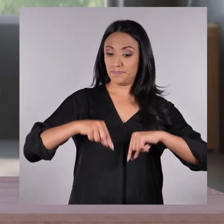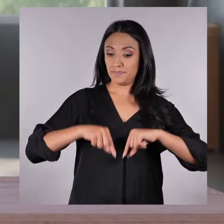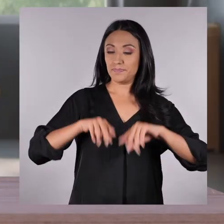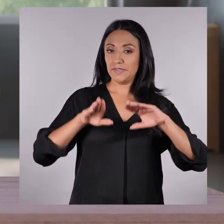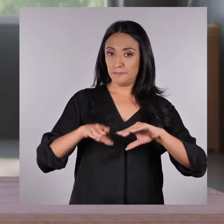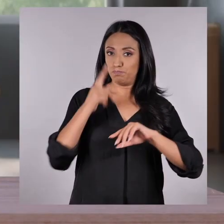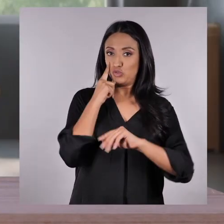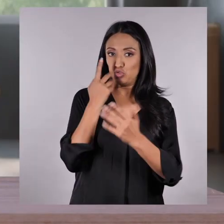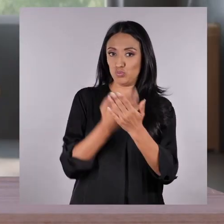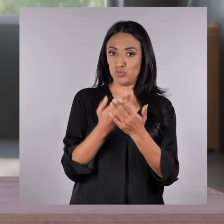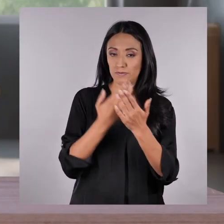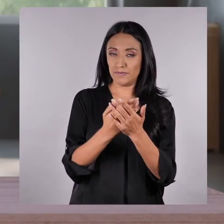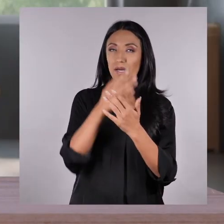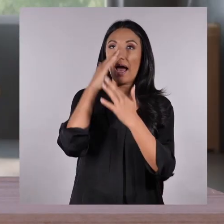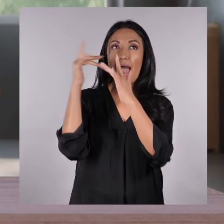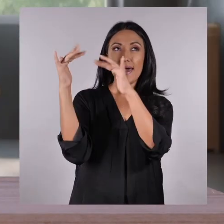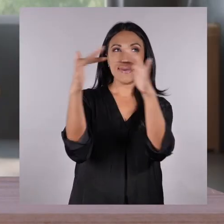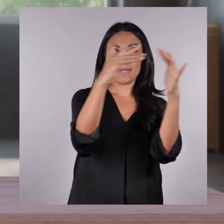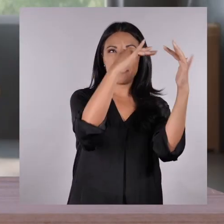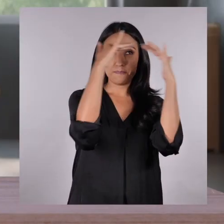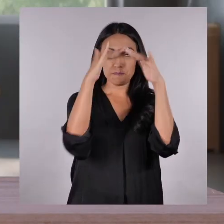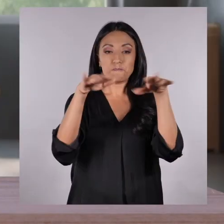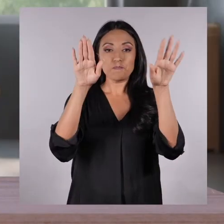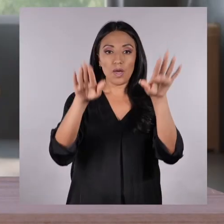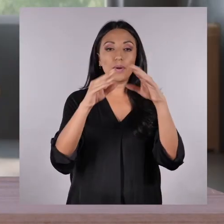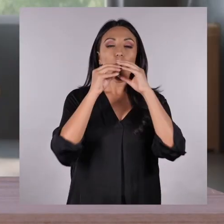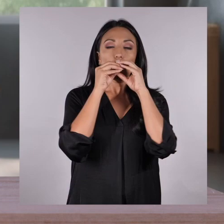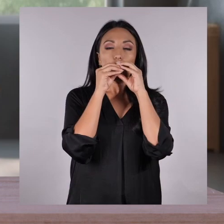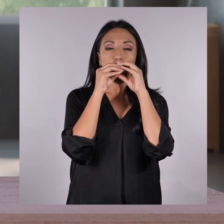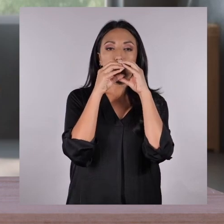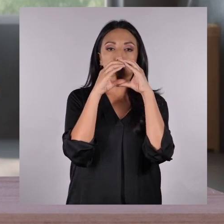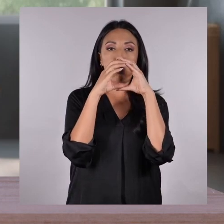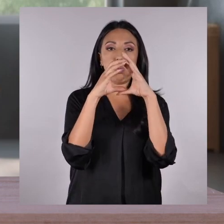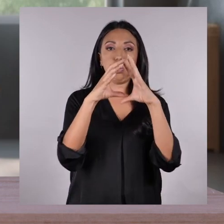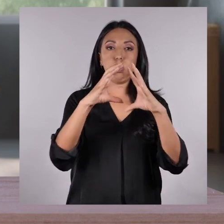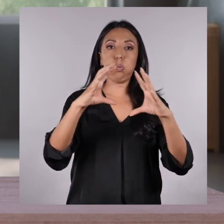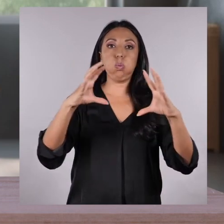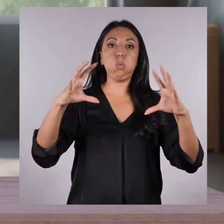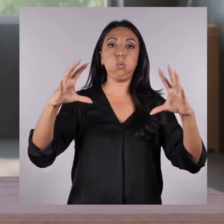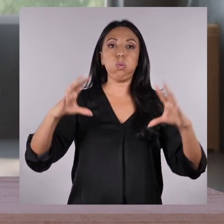Aquí vamos a experimentar con el aire. A ver, Martina, infla el globo.